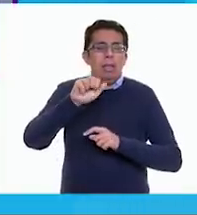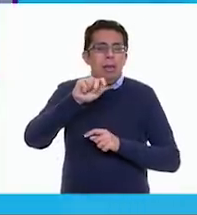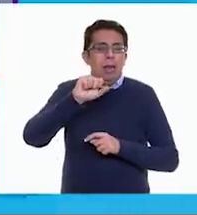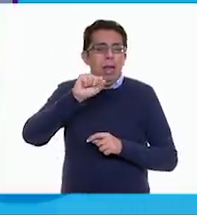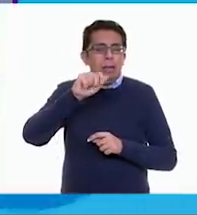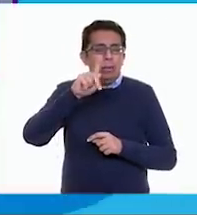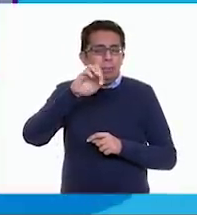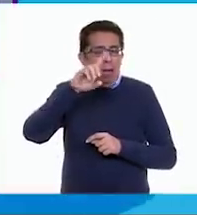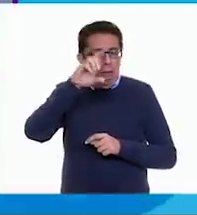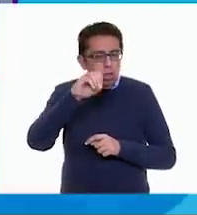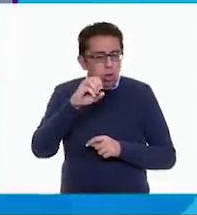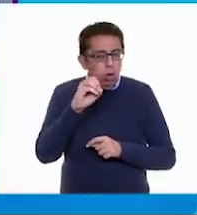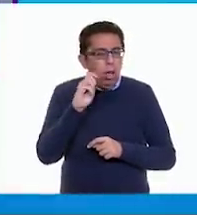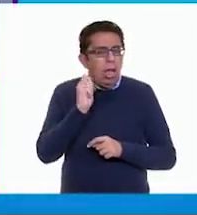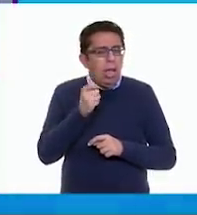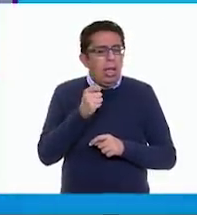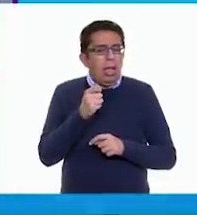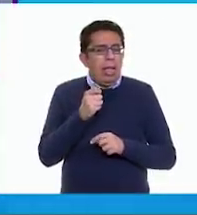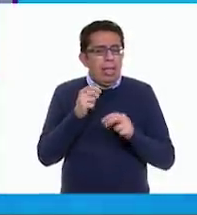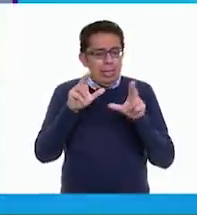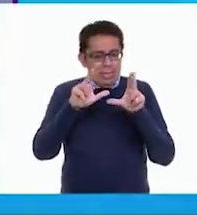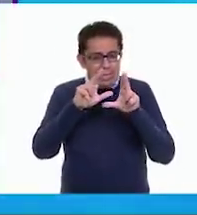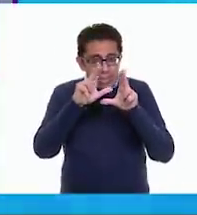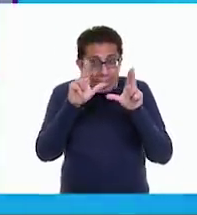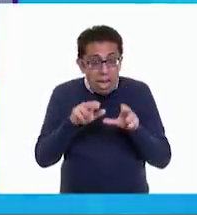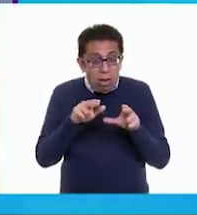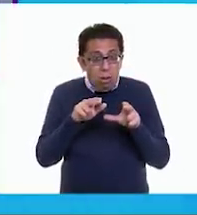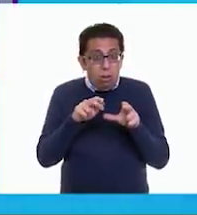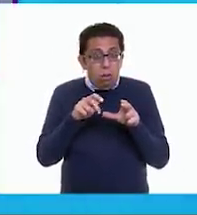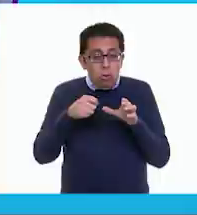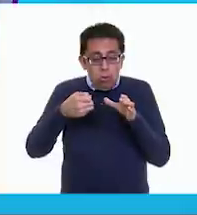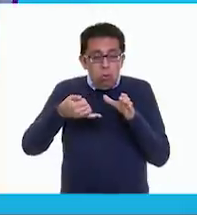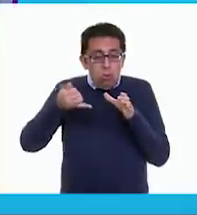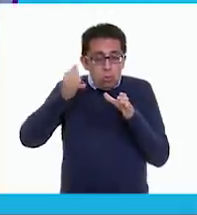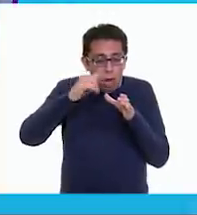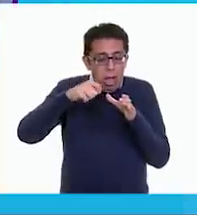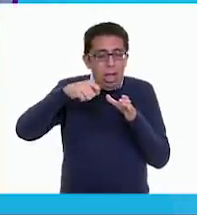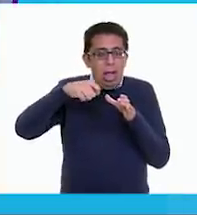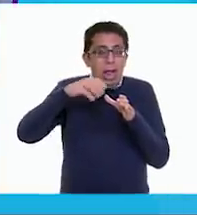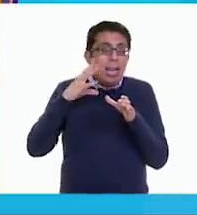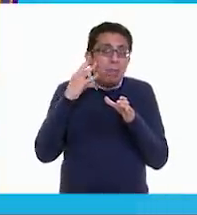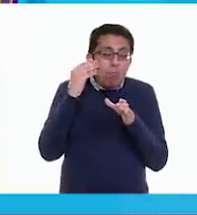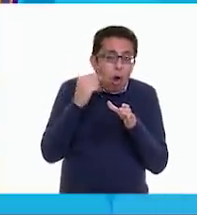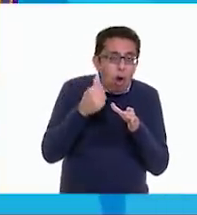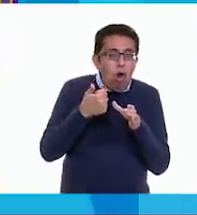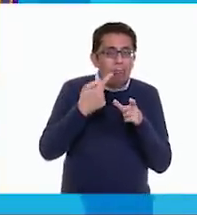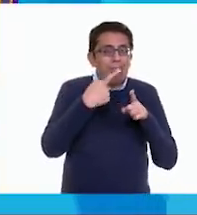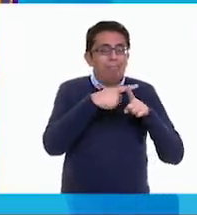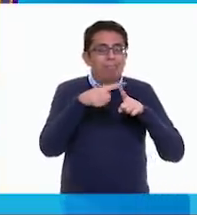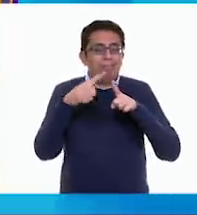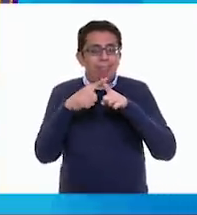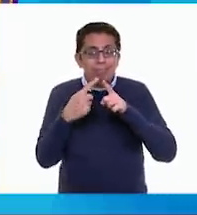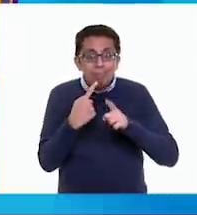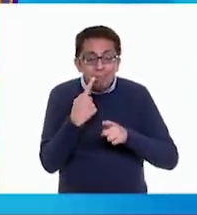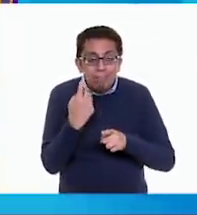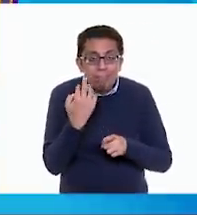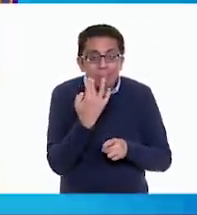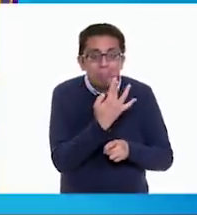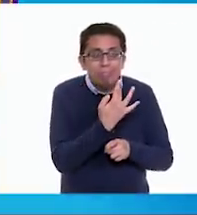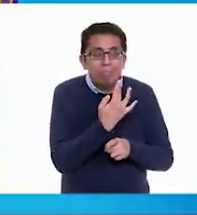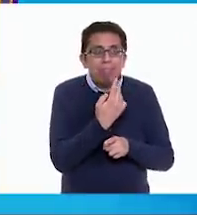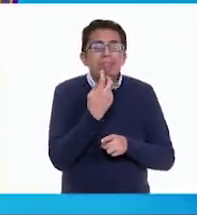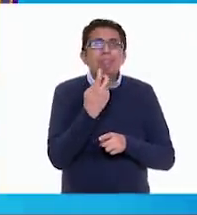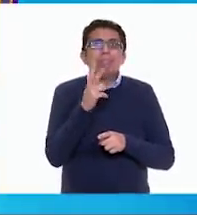¿Te refieres al delicioso vaso de hielo con sabor a limón, grosella o coco? Exactamente, ¿y ese está?